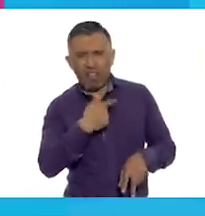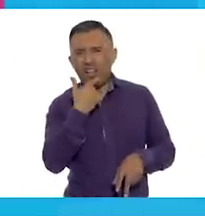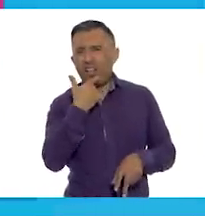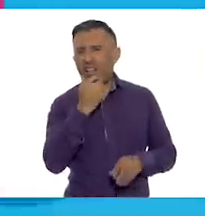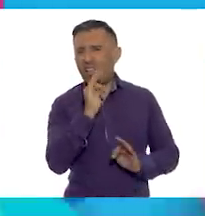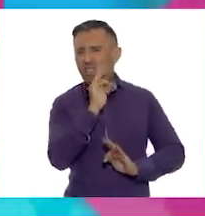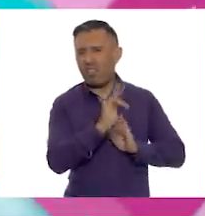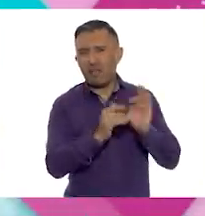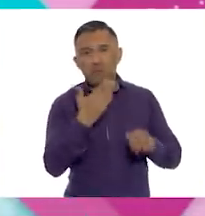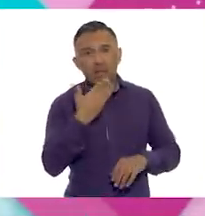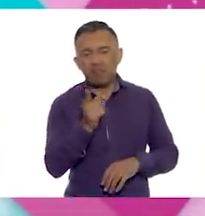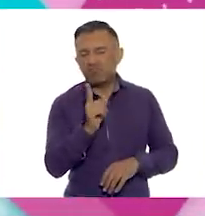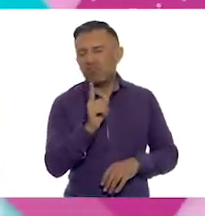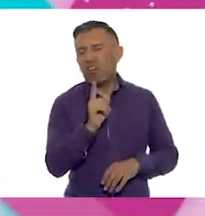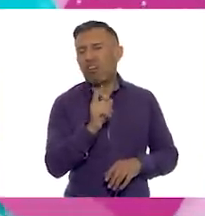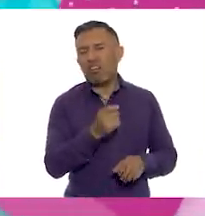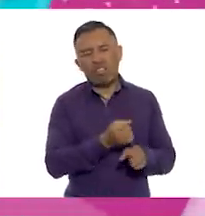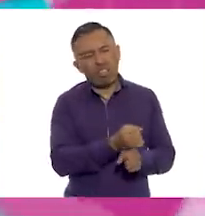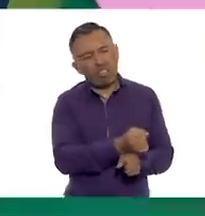a su país.